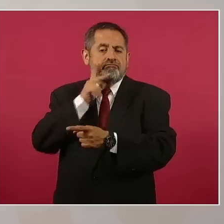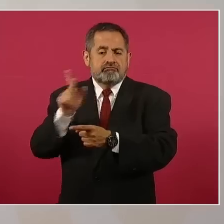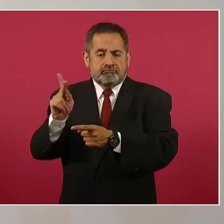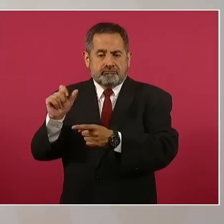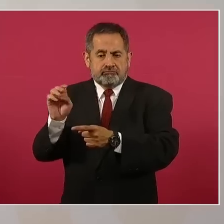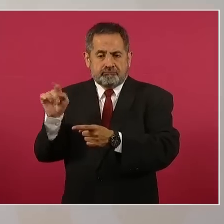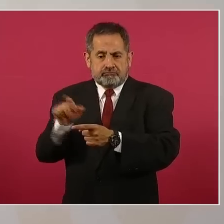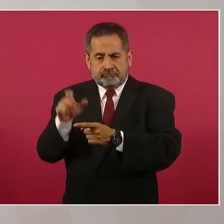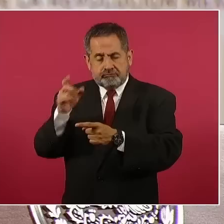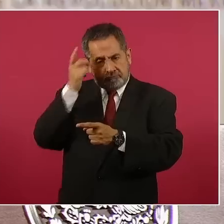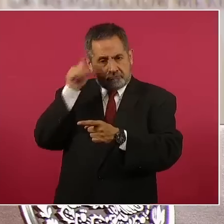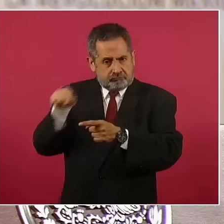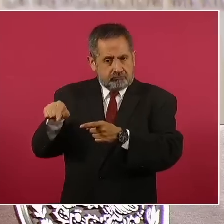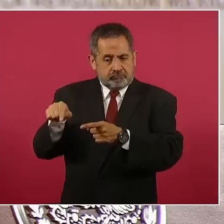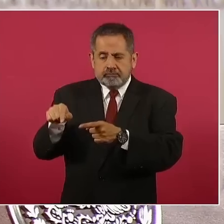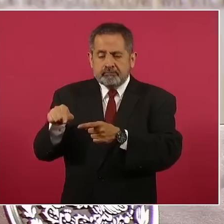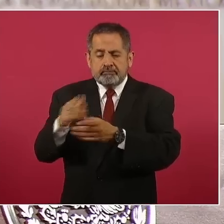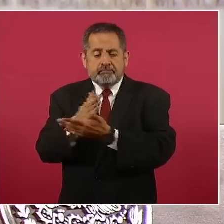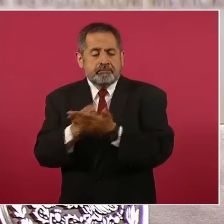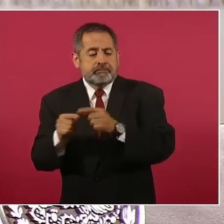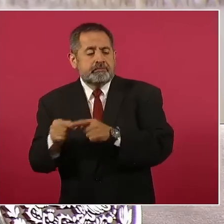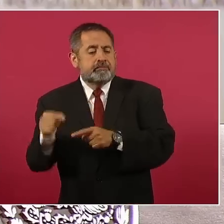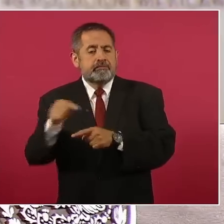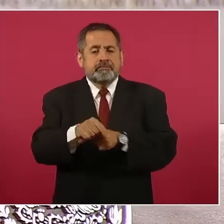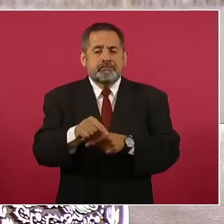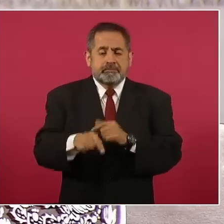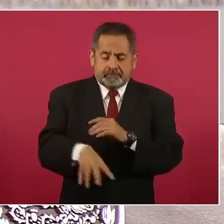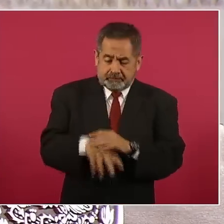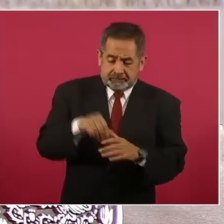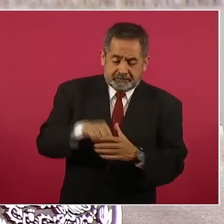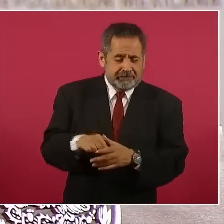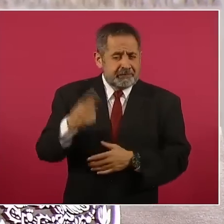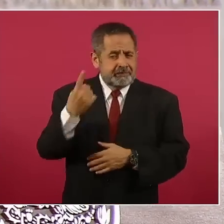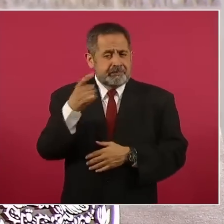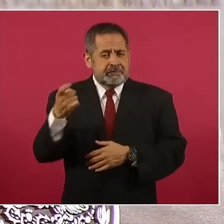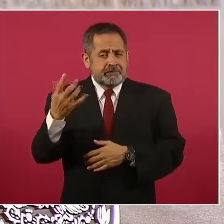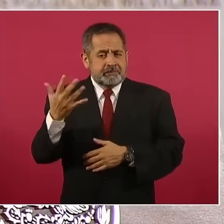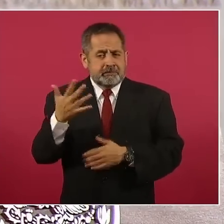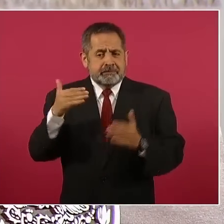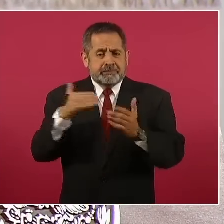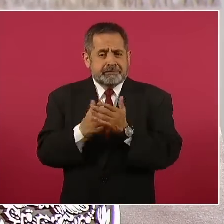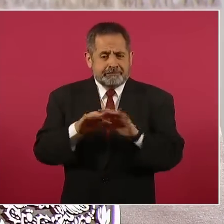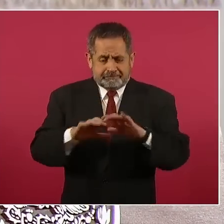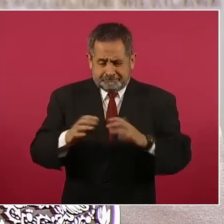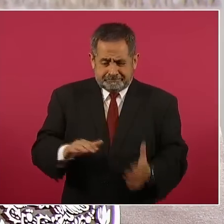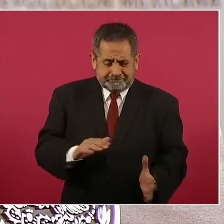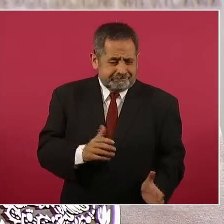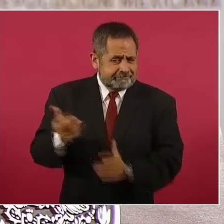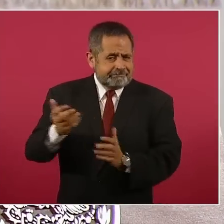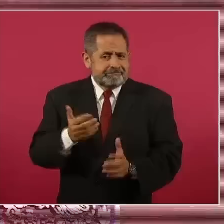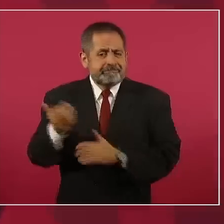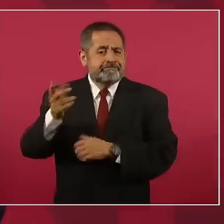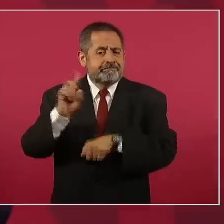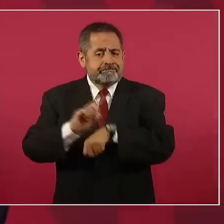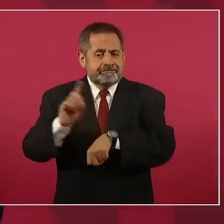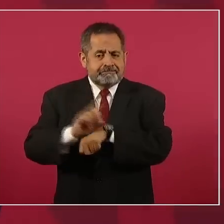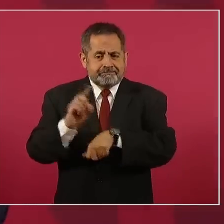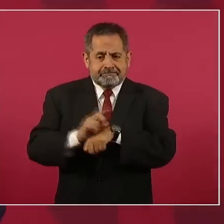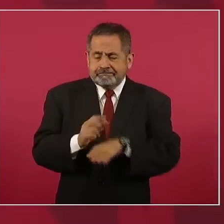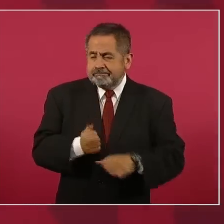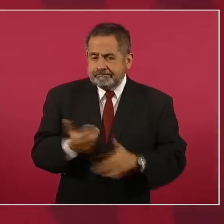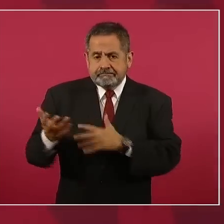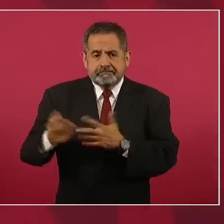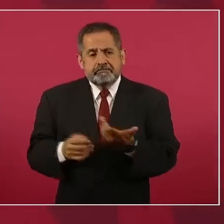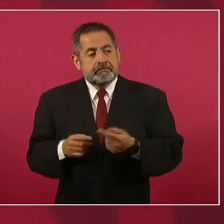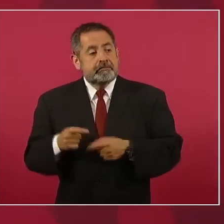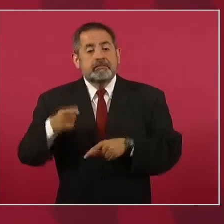capacidad para producir hasta 150 mil barriles diarios. Y los